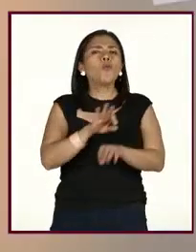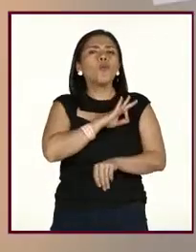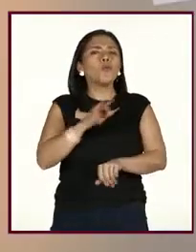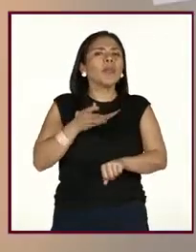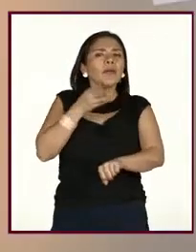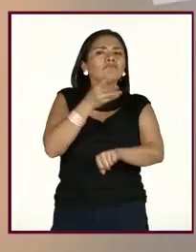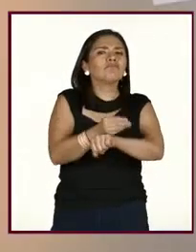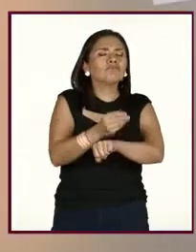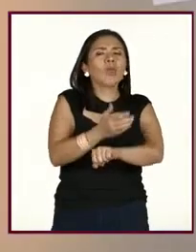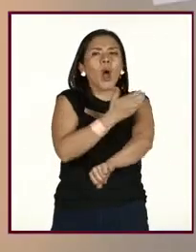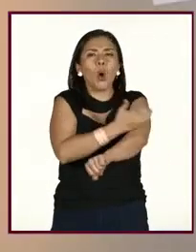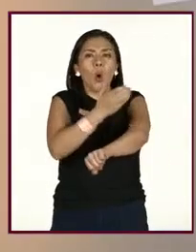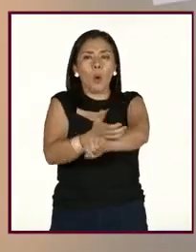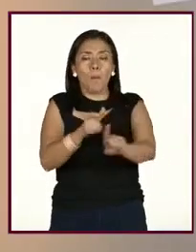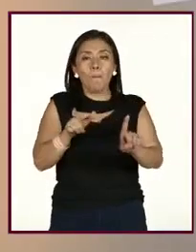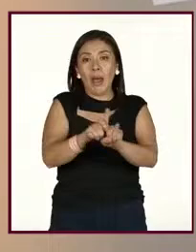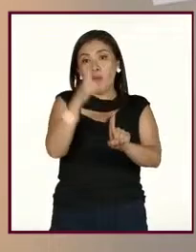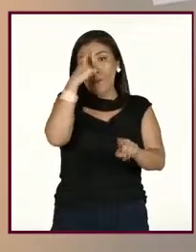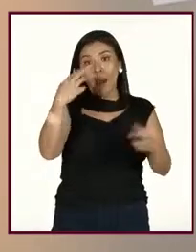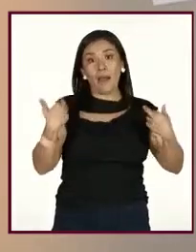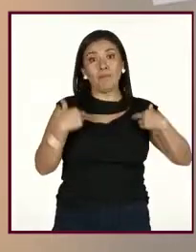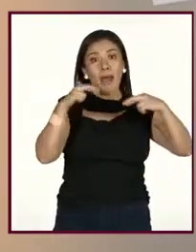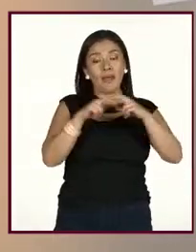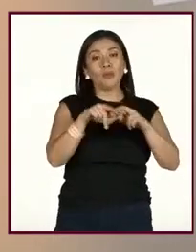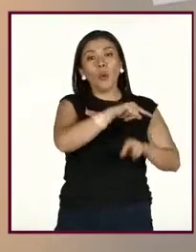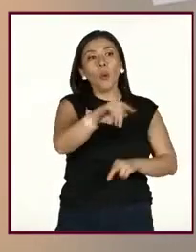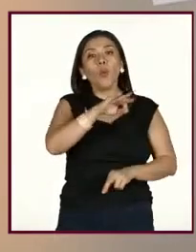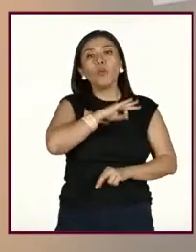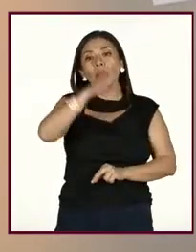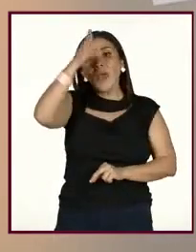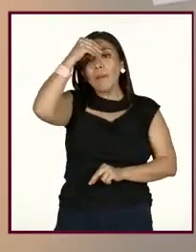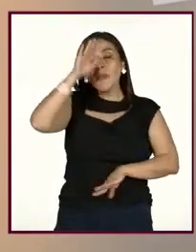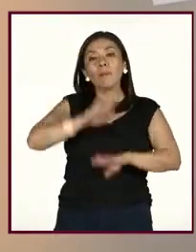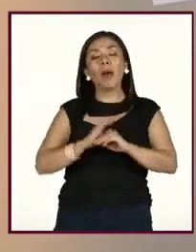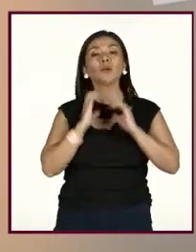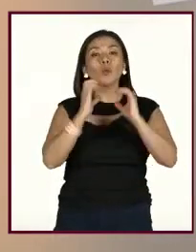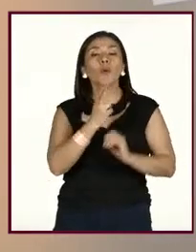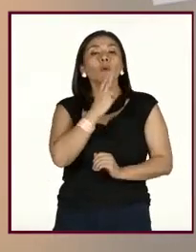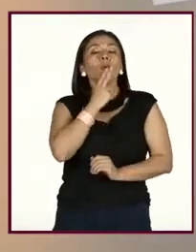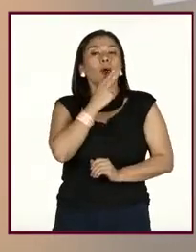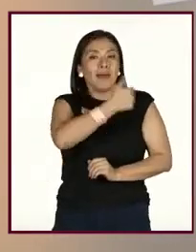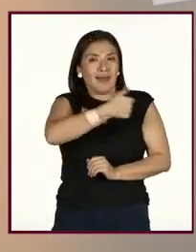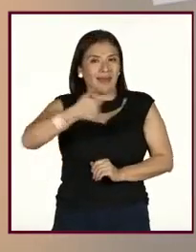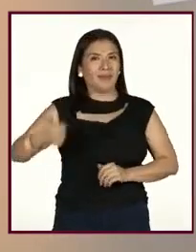herramientas o acompañamientos para los docentes en donde aprendan a desarrollar el autocuidado?